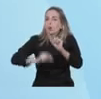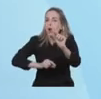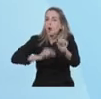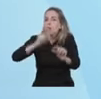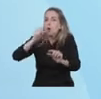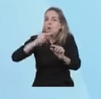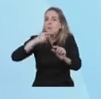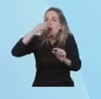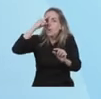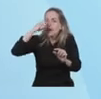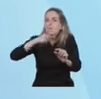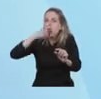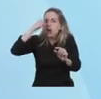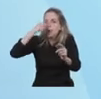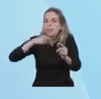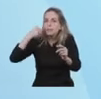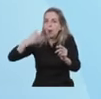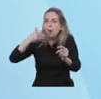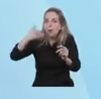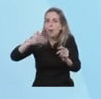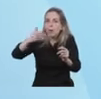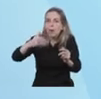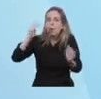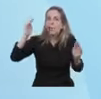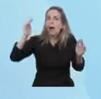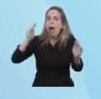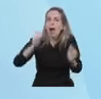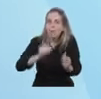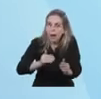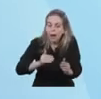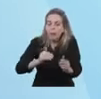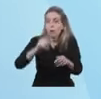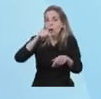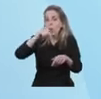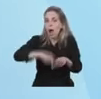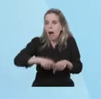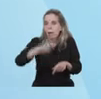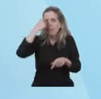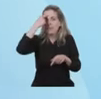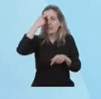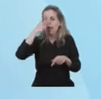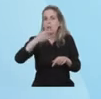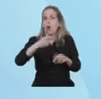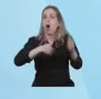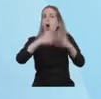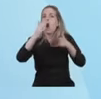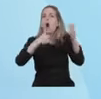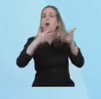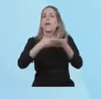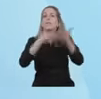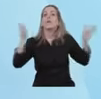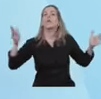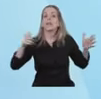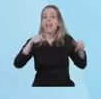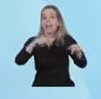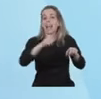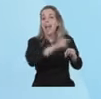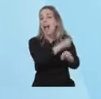Para impulsar el crecimiento estamos multiplicando la obra pública. A fin de este año